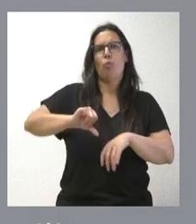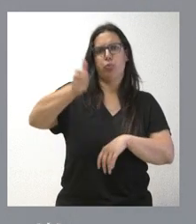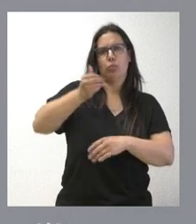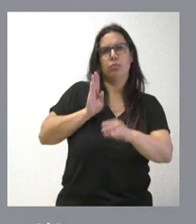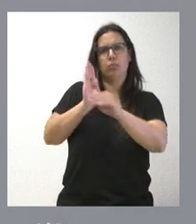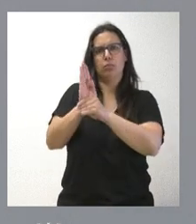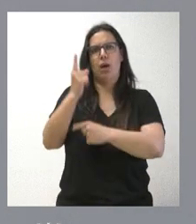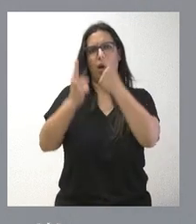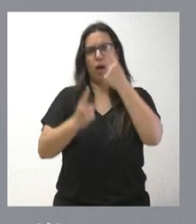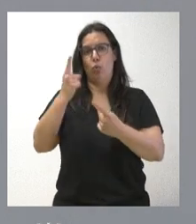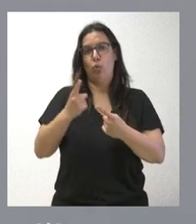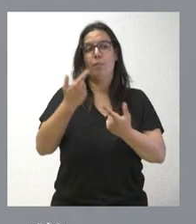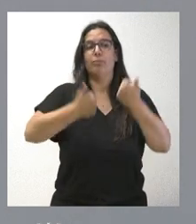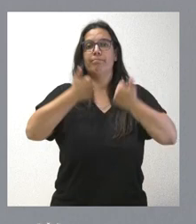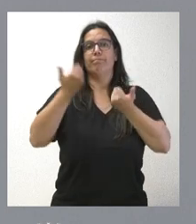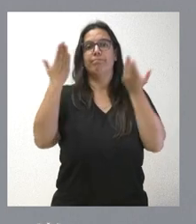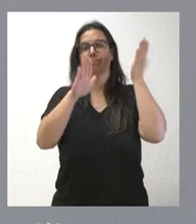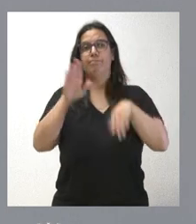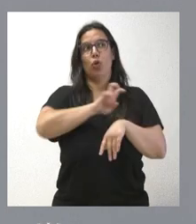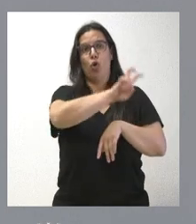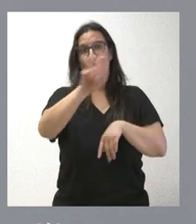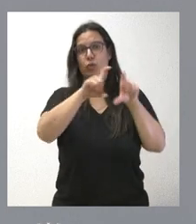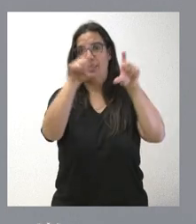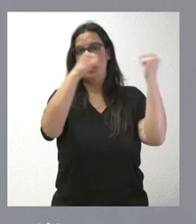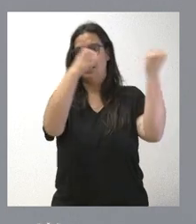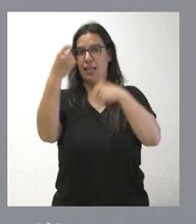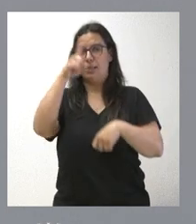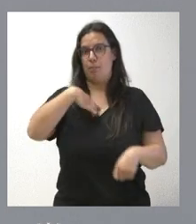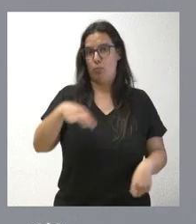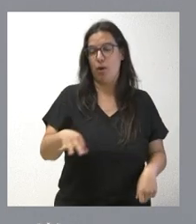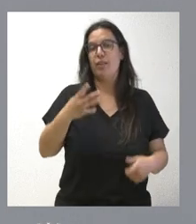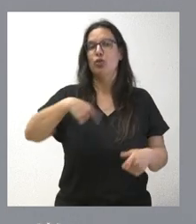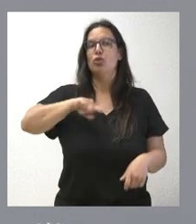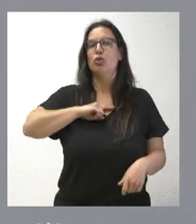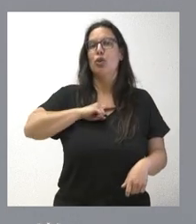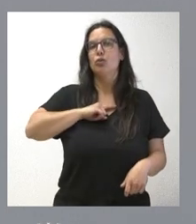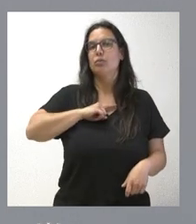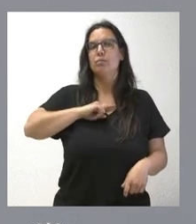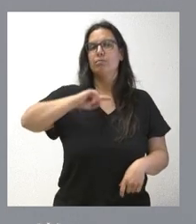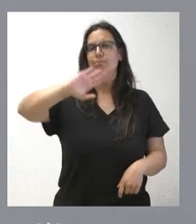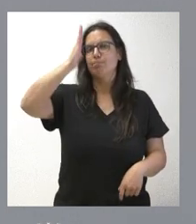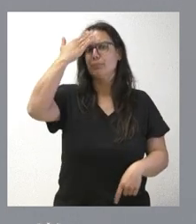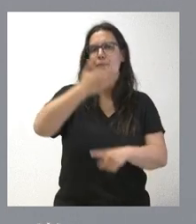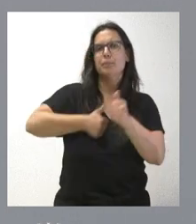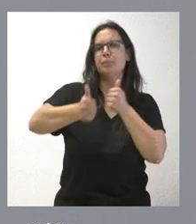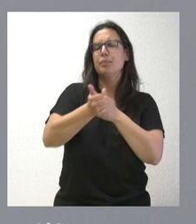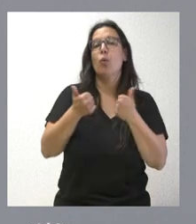con otras entidades que puedan presentarse. por tanto, a nosotros lo que nos tiene que imperar es el